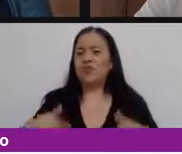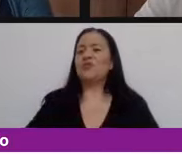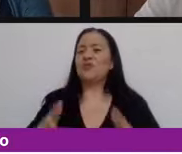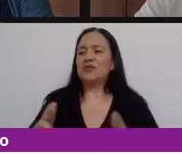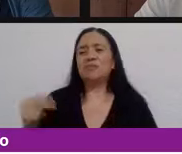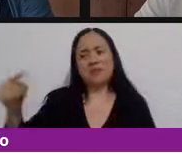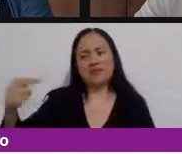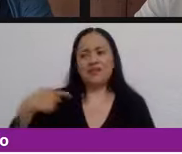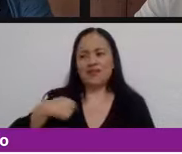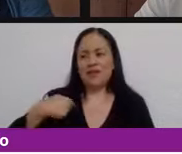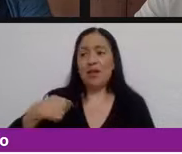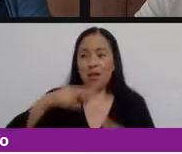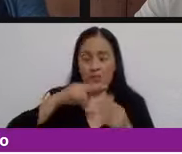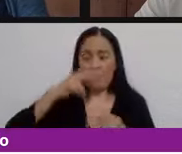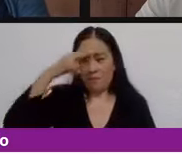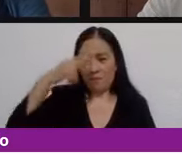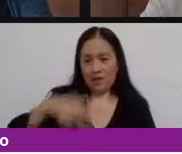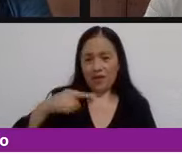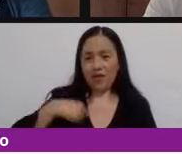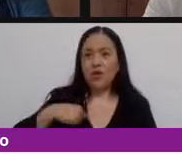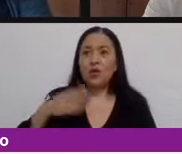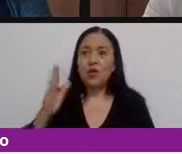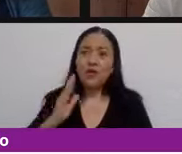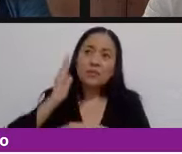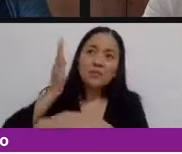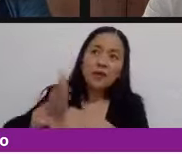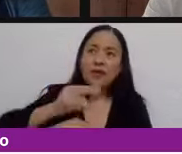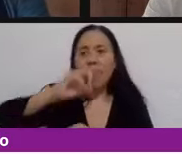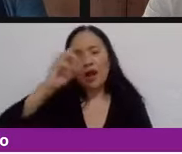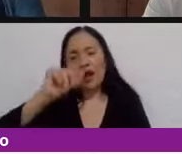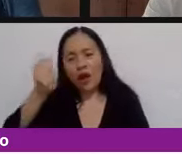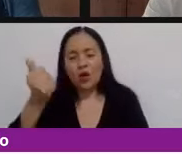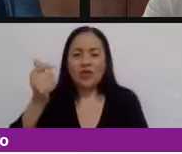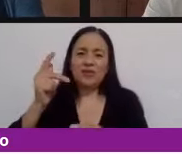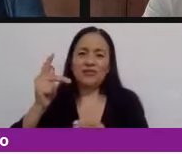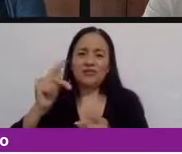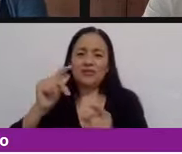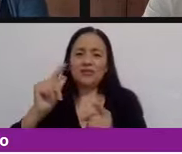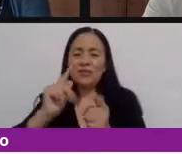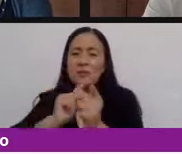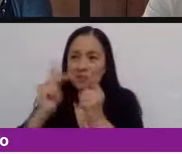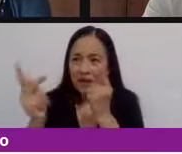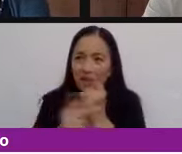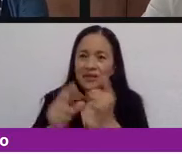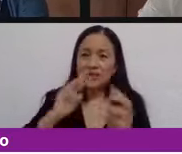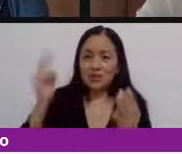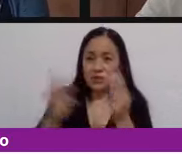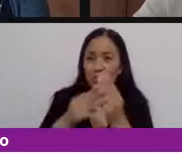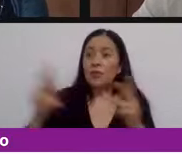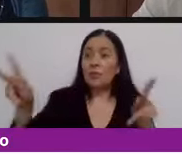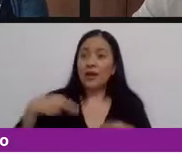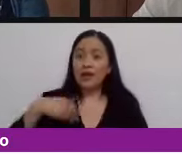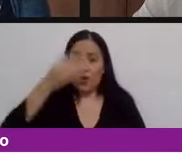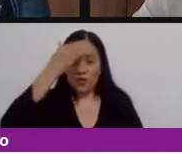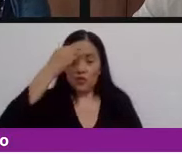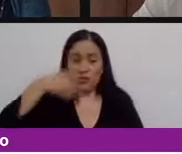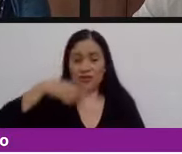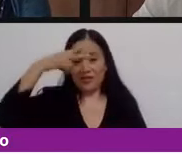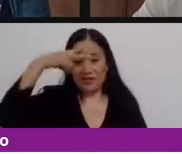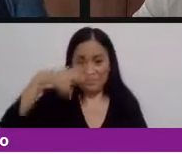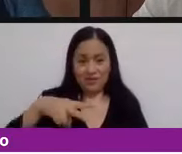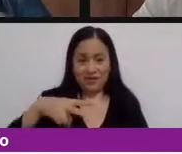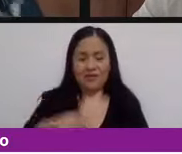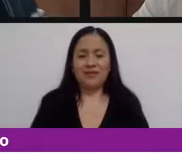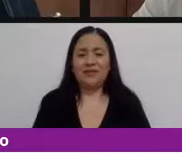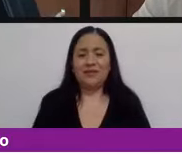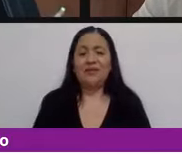nos saque al mundo y que el mundo sepa de México gracias a estas maravillosas aportaciones literarias. Y además yo le voy a decir,